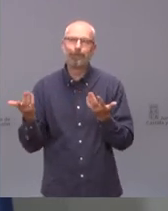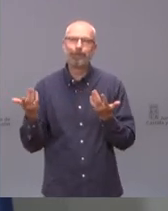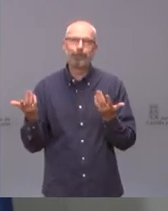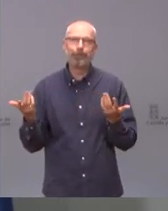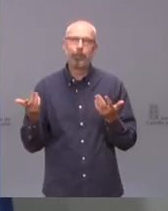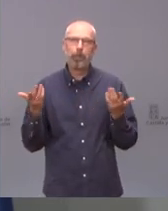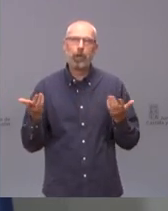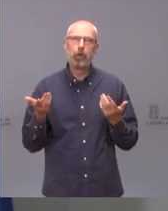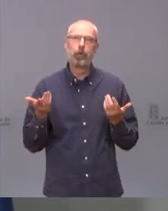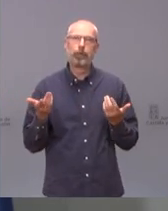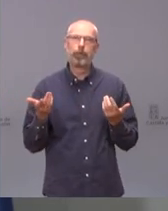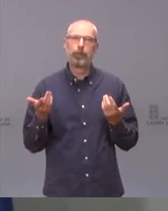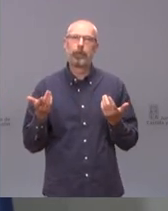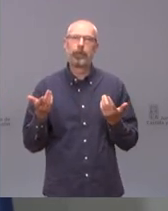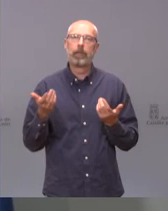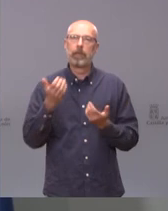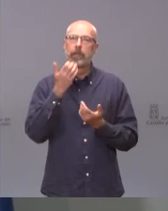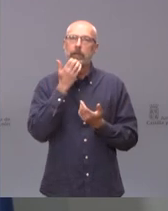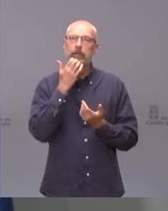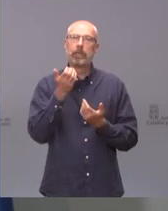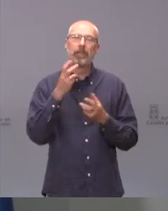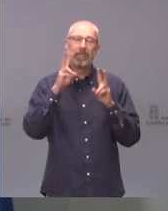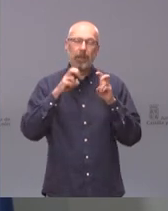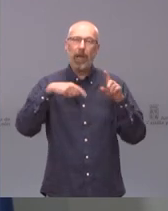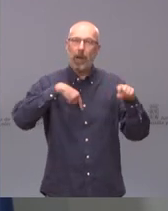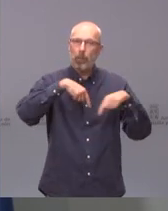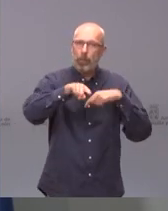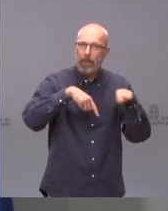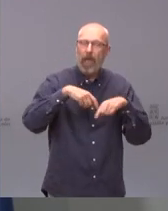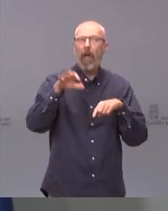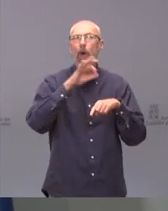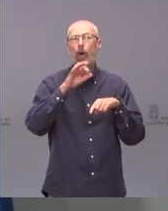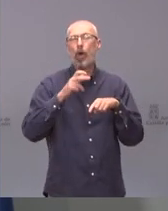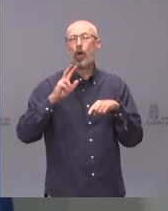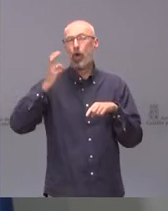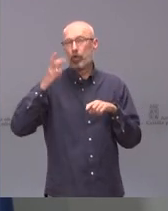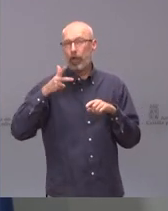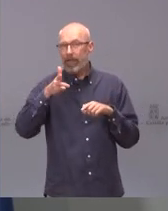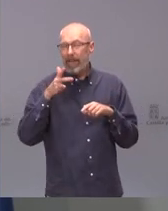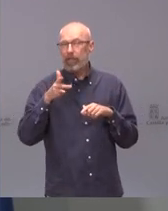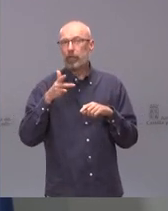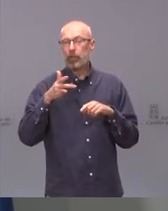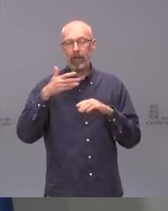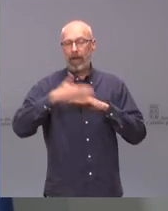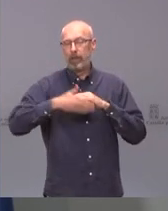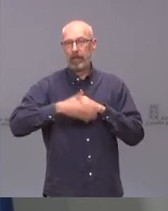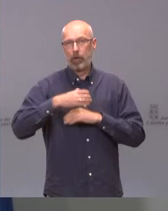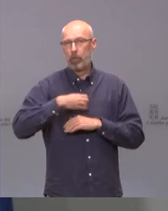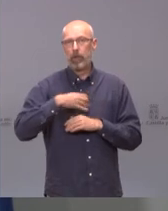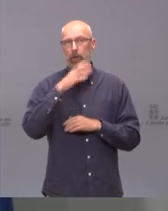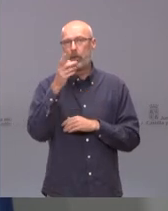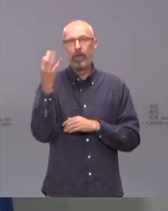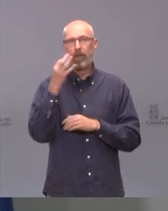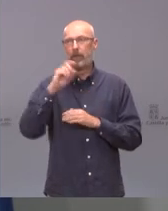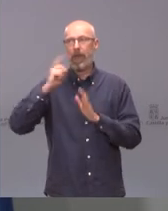insisto, la limitación de la movilidad y de otros derechos si no tiene un paraguas por encima de